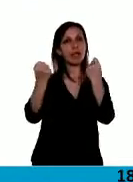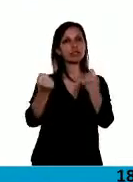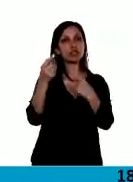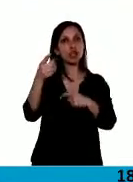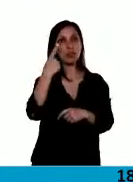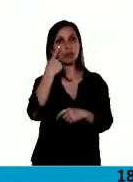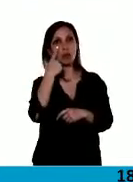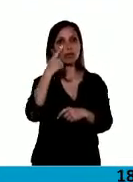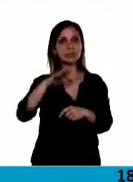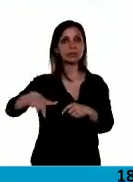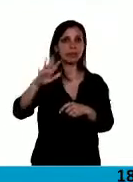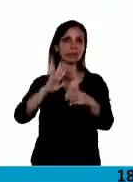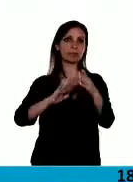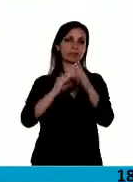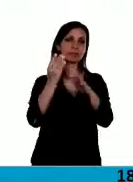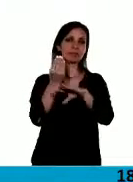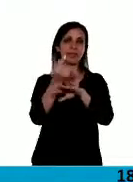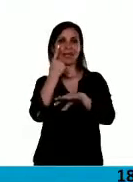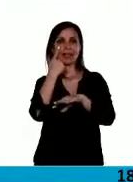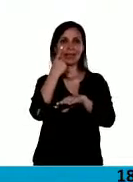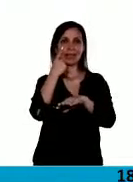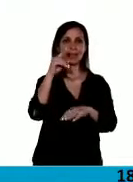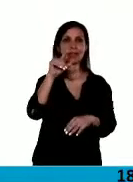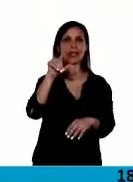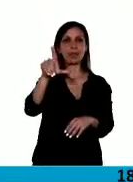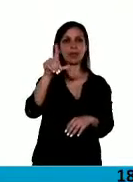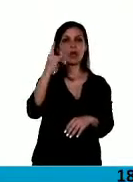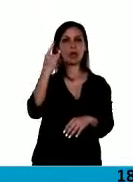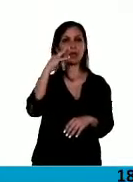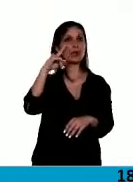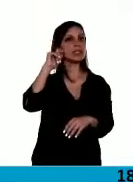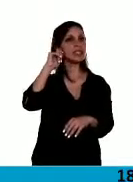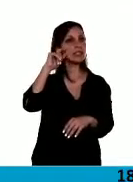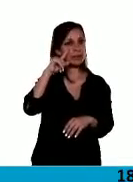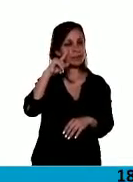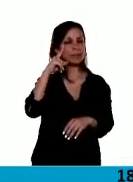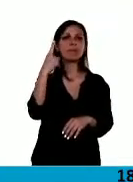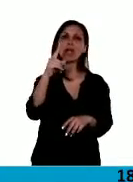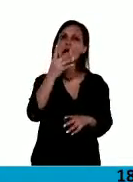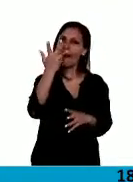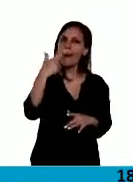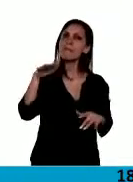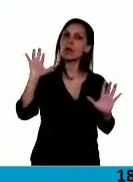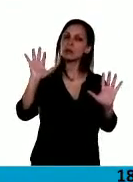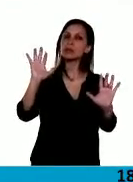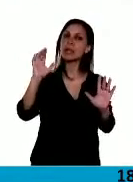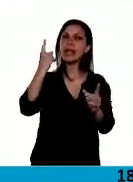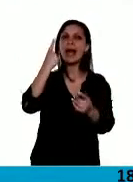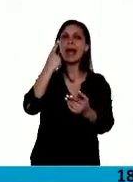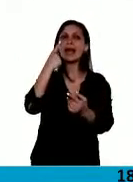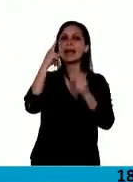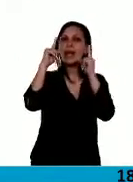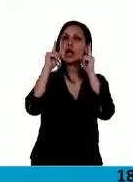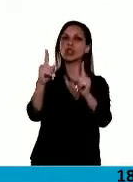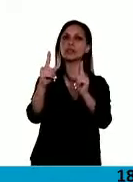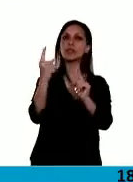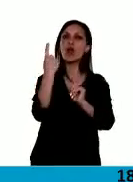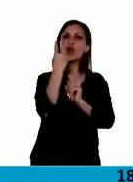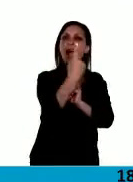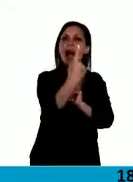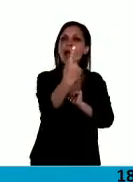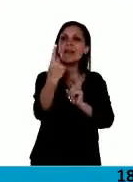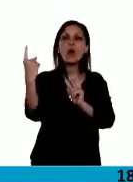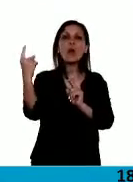encabeza el Intendente Mario Vici, pero quiero que sea el reconocimiento para cada obrero que trabajó en esa